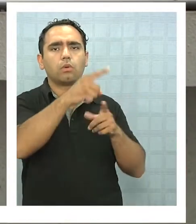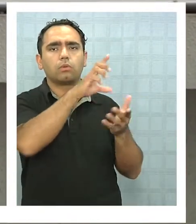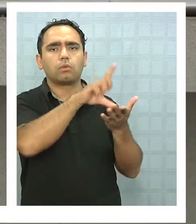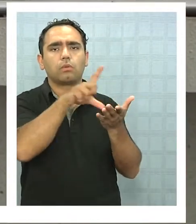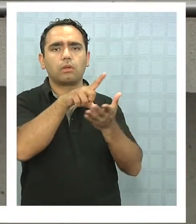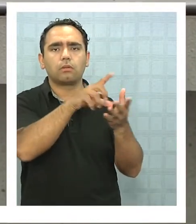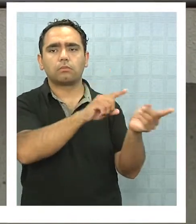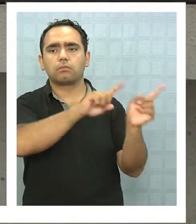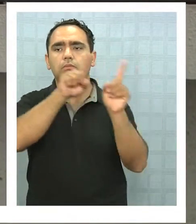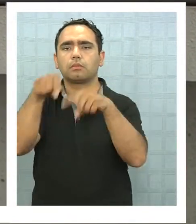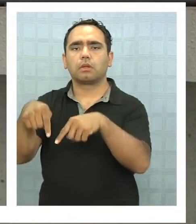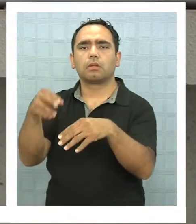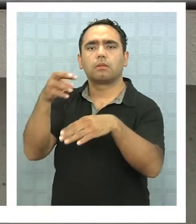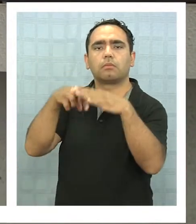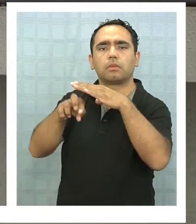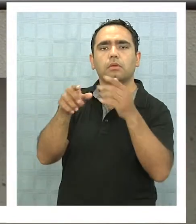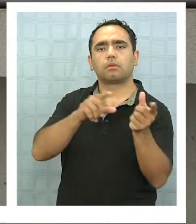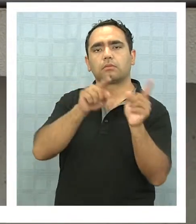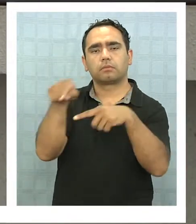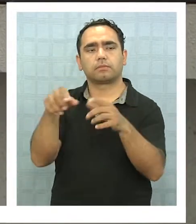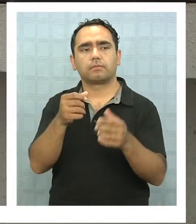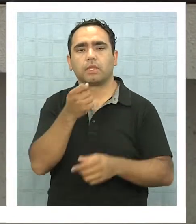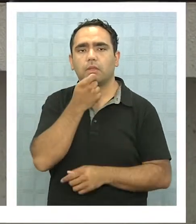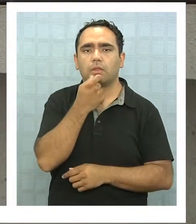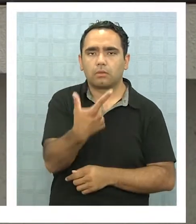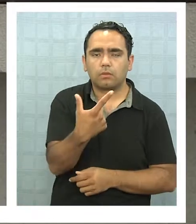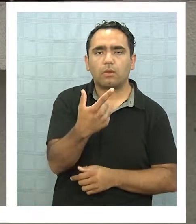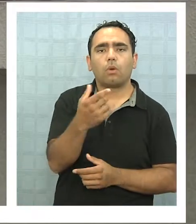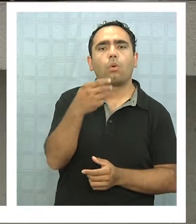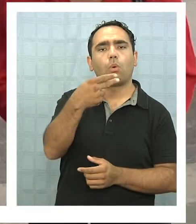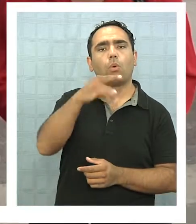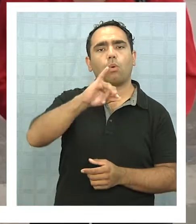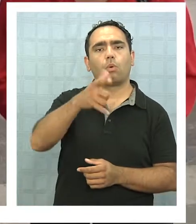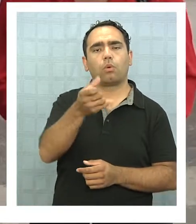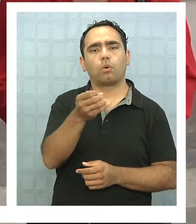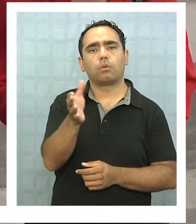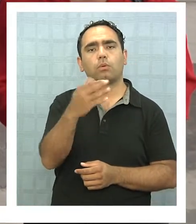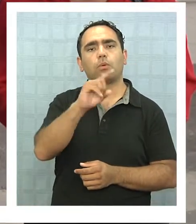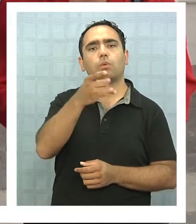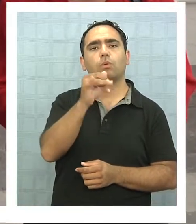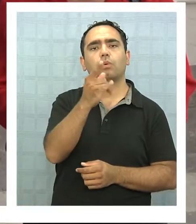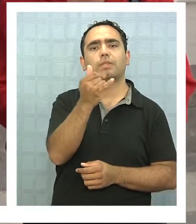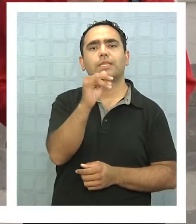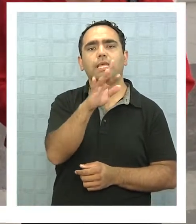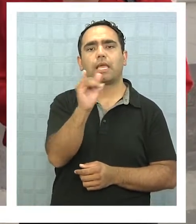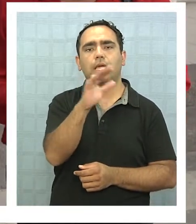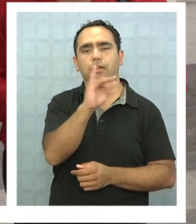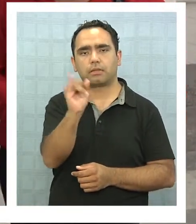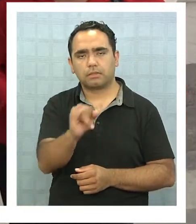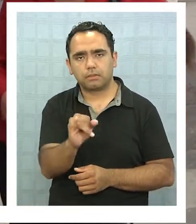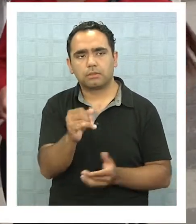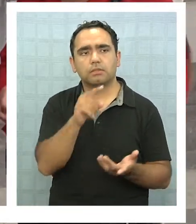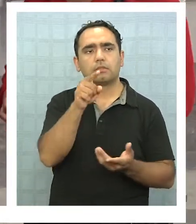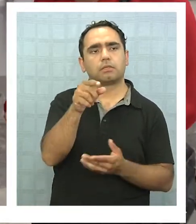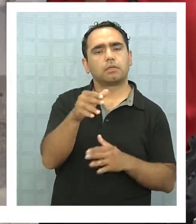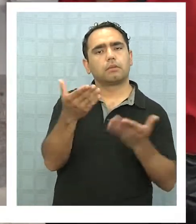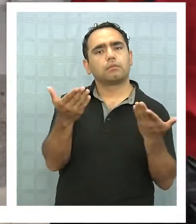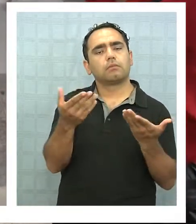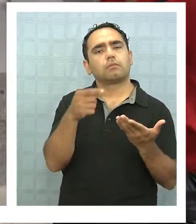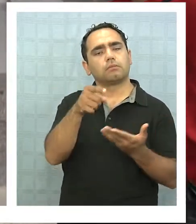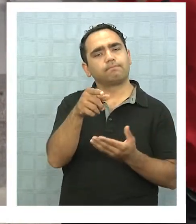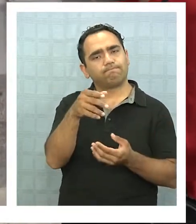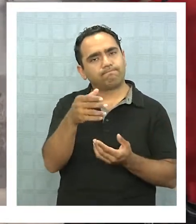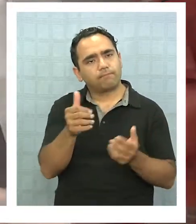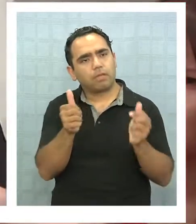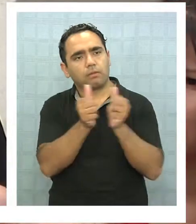puesta bajo el alero del diputado Hugo Gutiérrez, quien a través de su oficina parlamentaria apuesta por asesorar las acusaciones y poder evitar